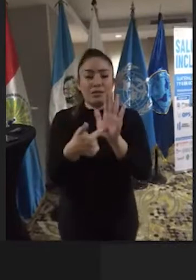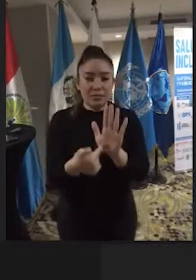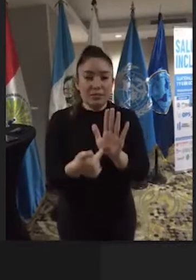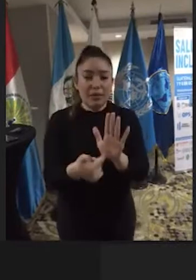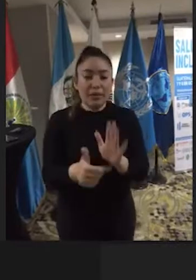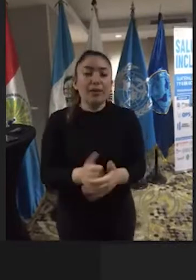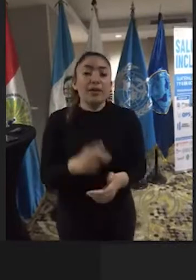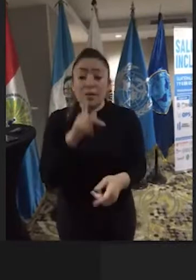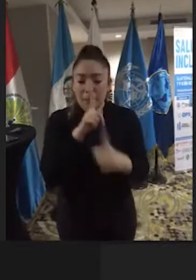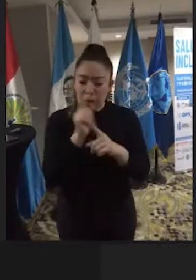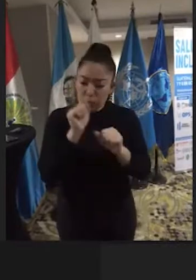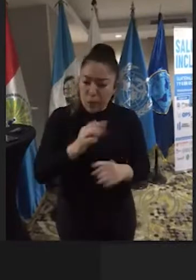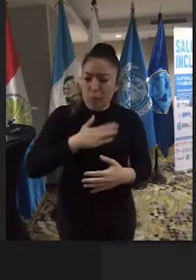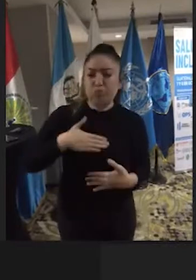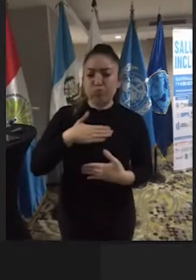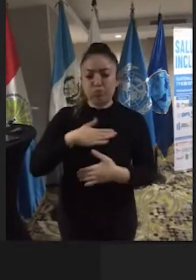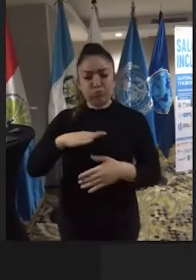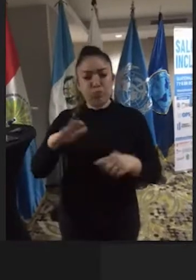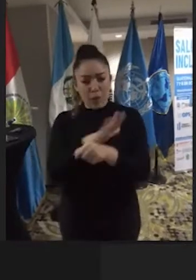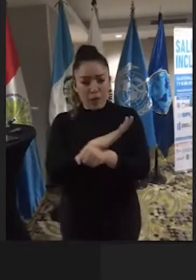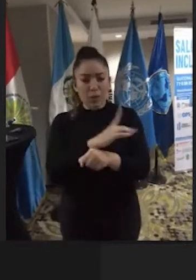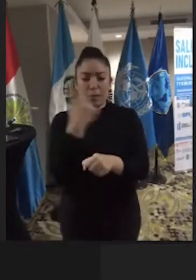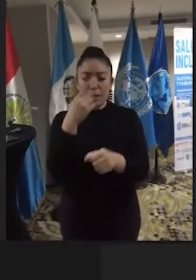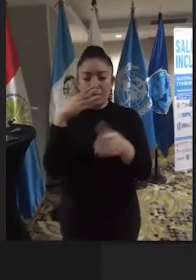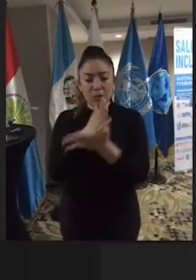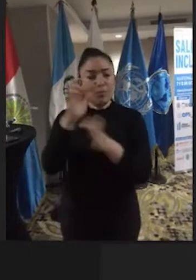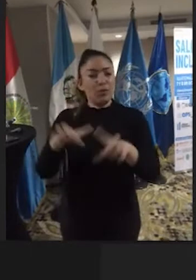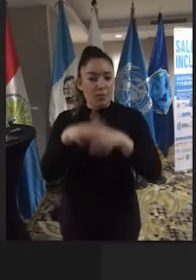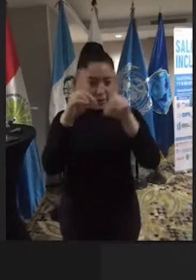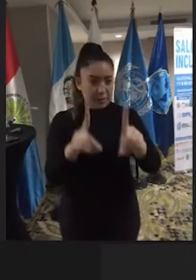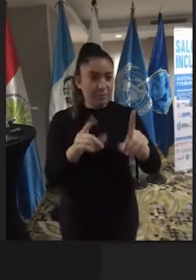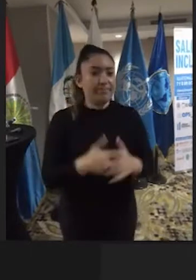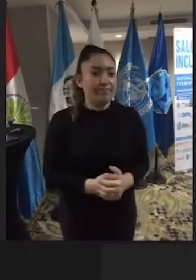goce pleno de nuestros derechos como personas con discapacidad.